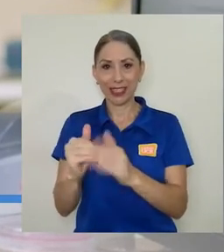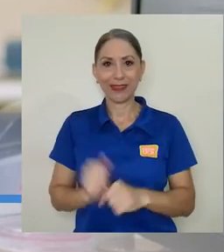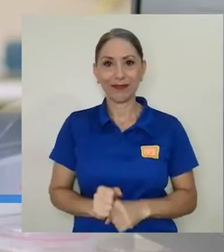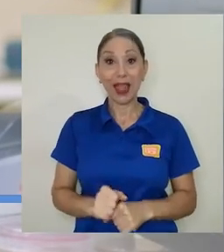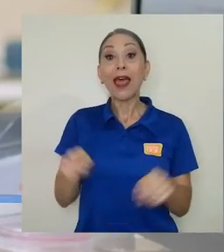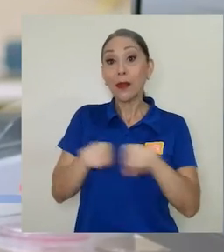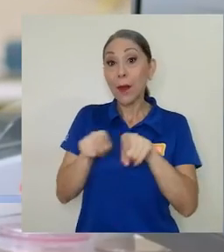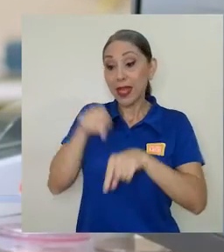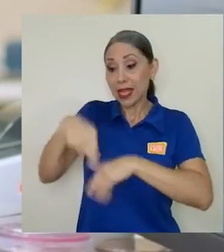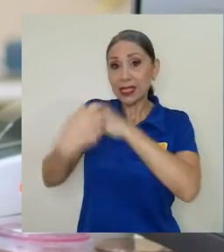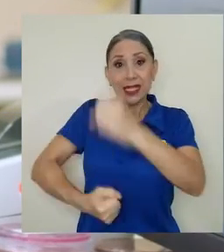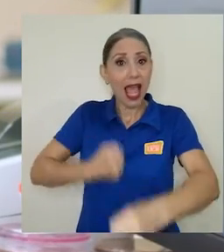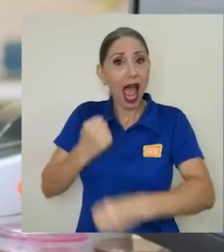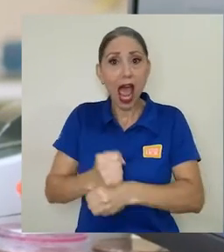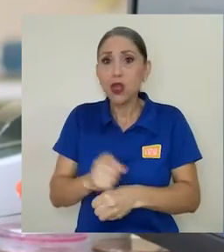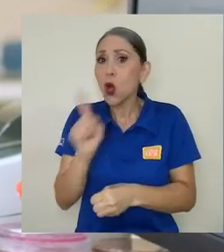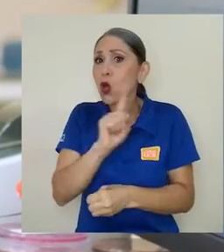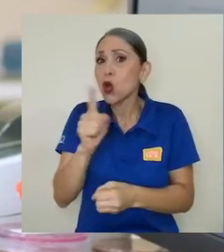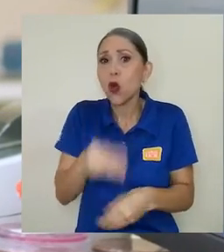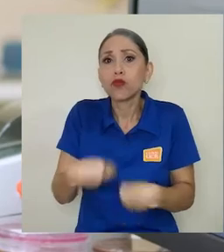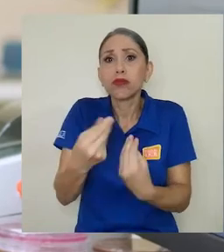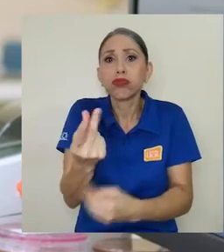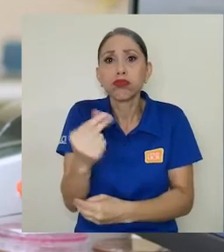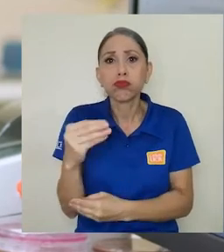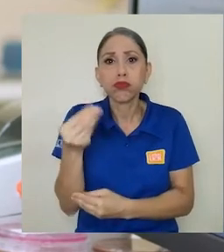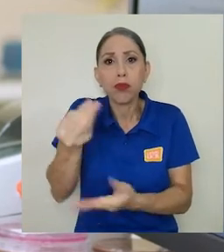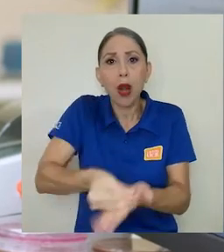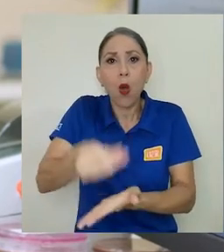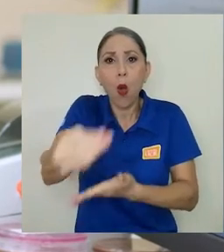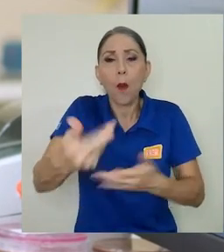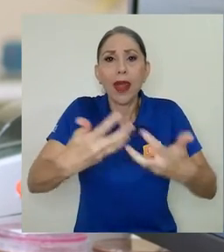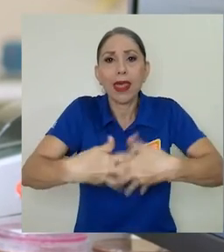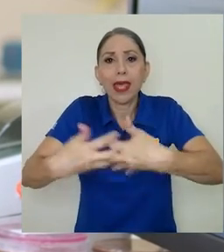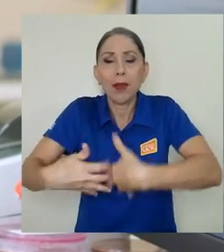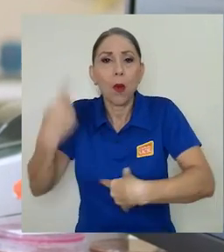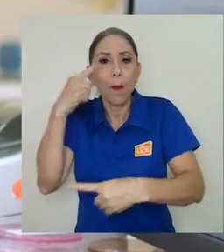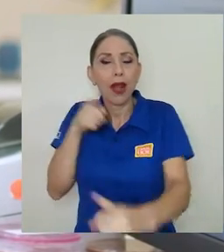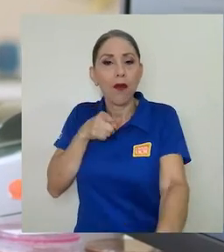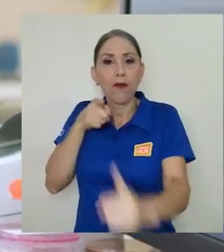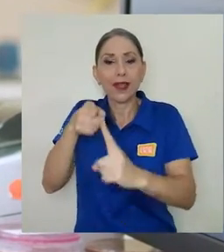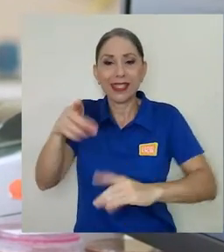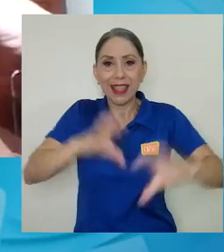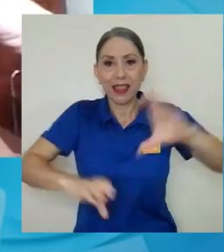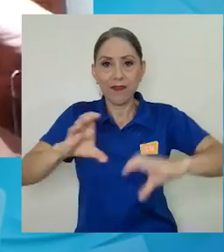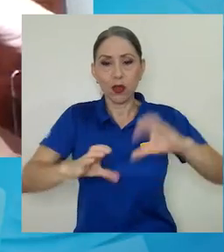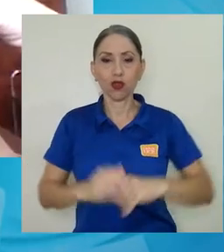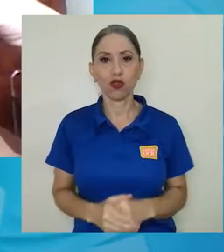que para este año no se proyectaron fondos para la compra de equipo destinado a fines científicos.